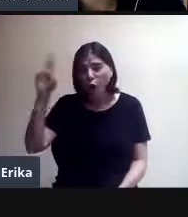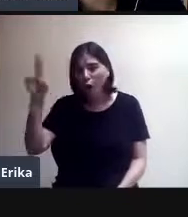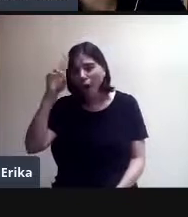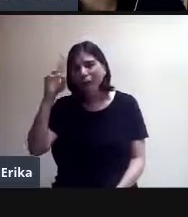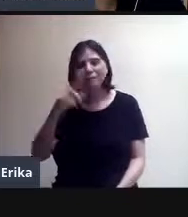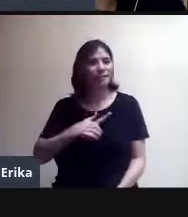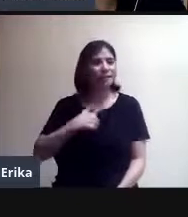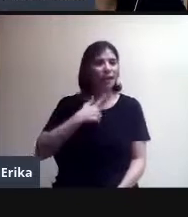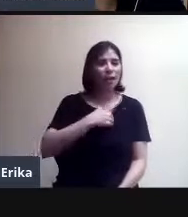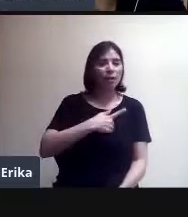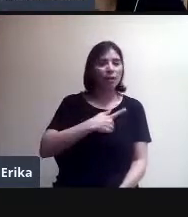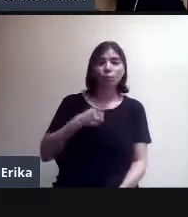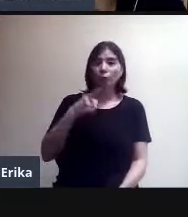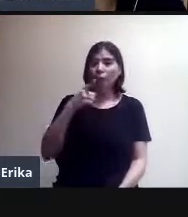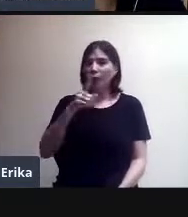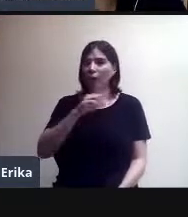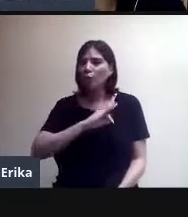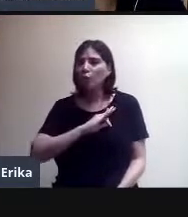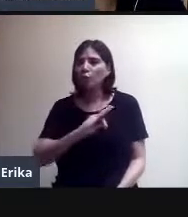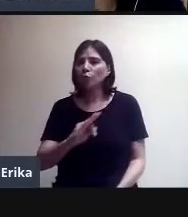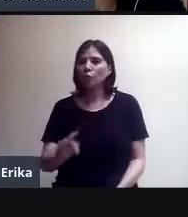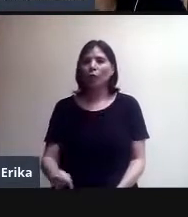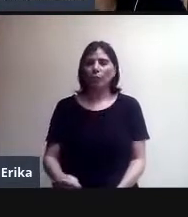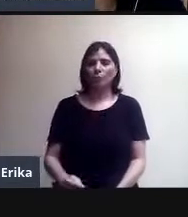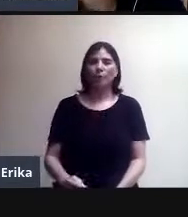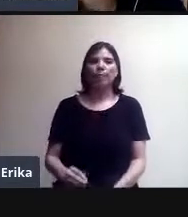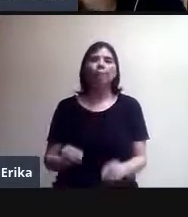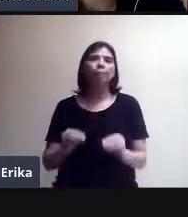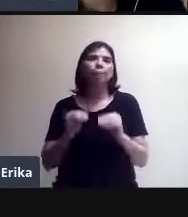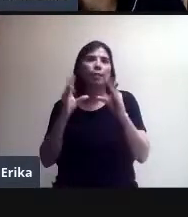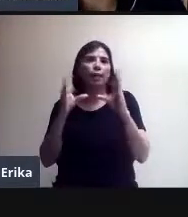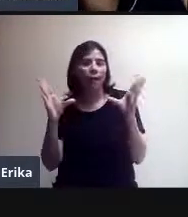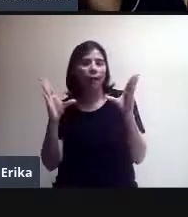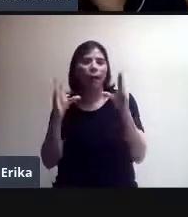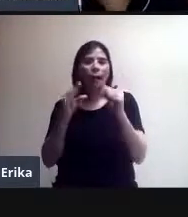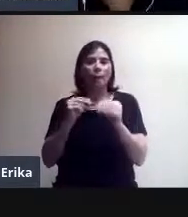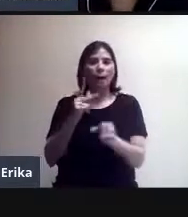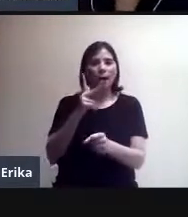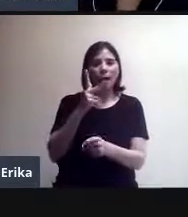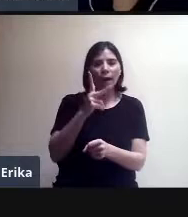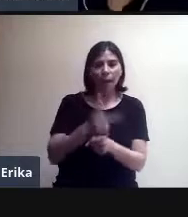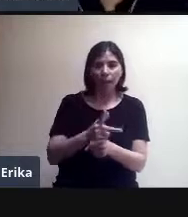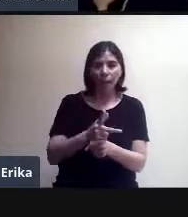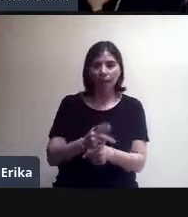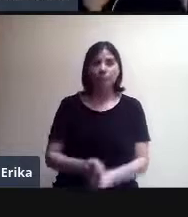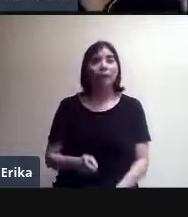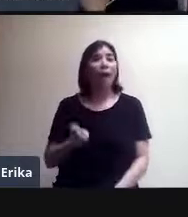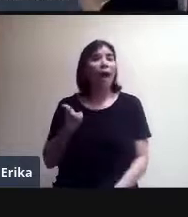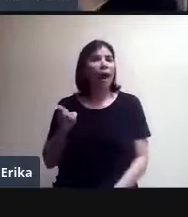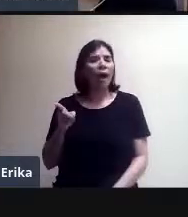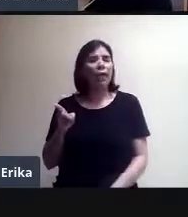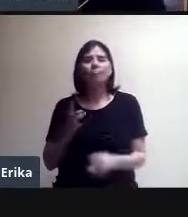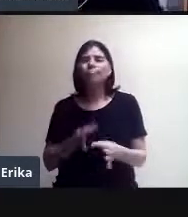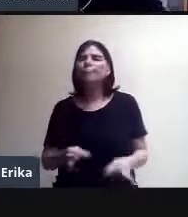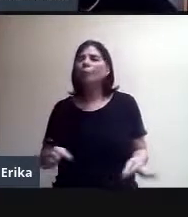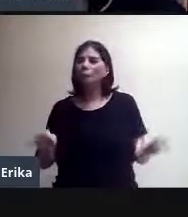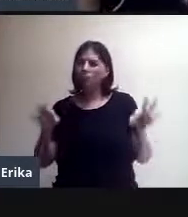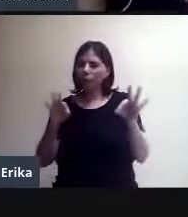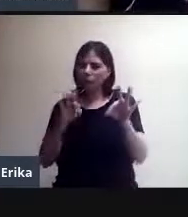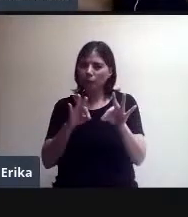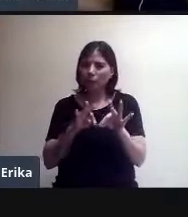Ellos pueden activar o desactivar la cámara. Perfecto. Y a veces lo importante también lo veo en la